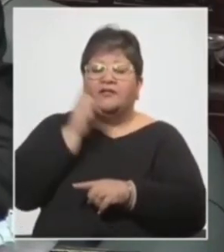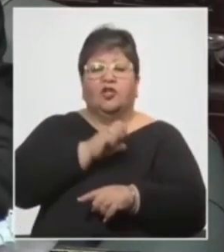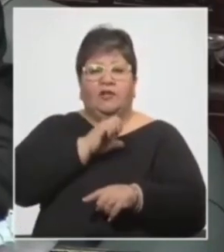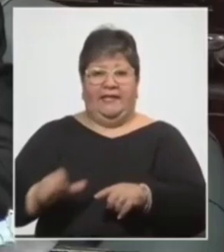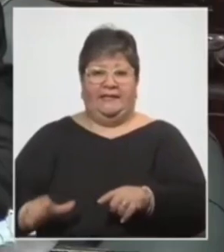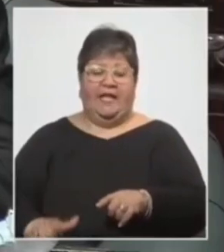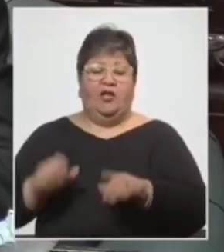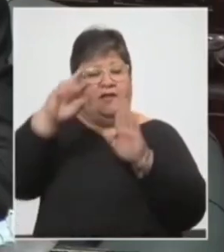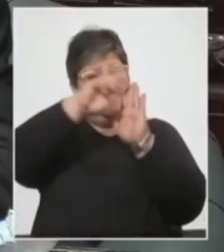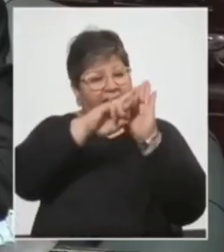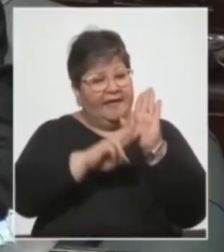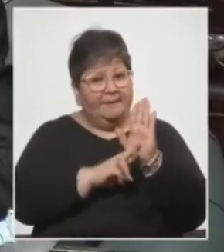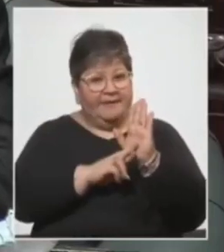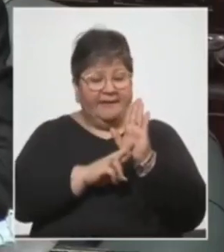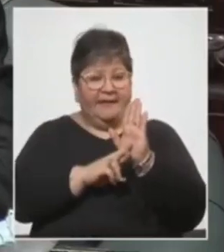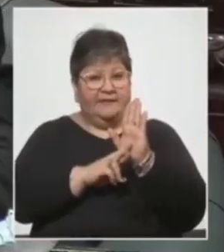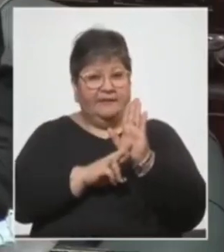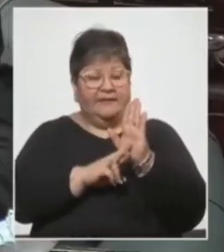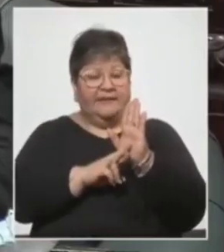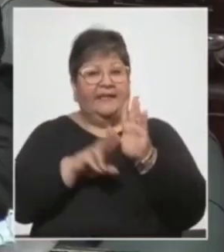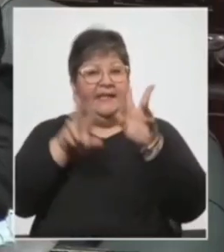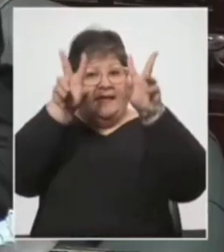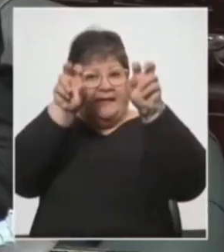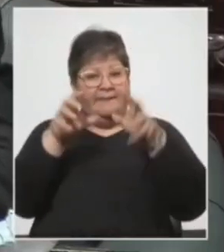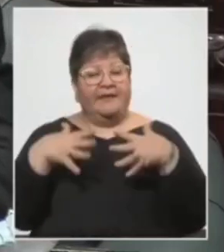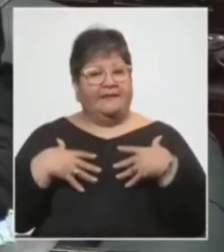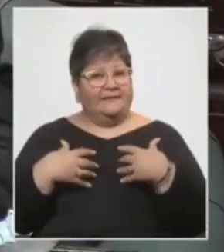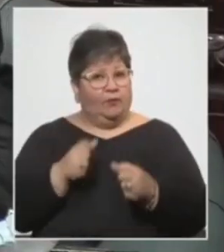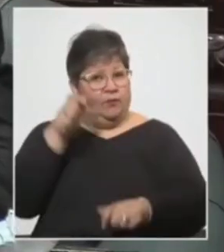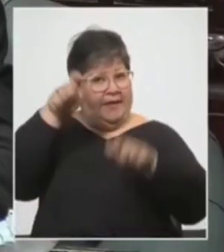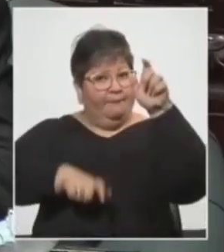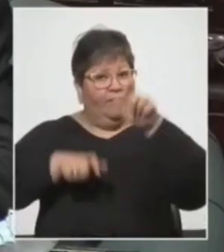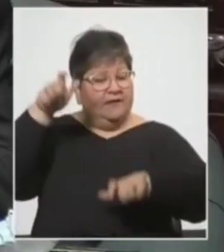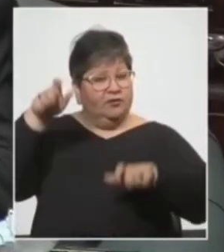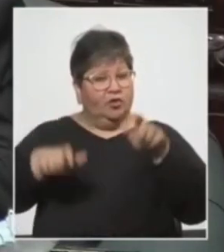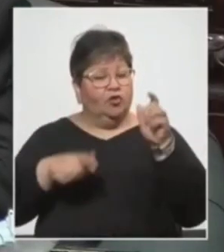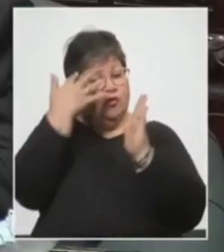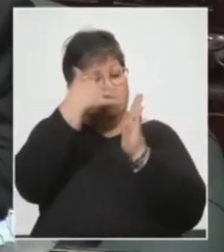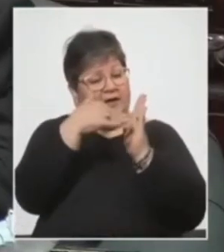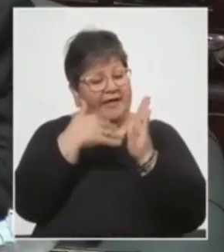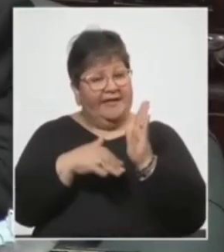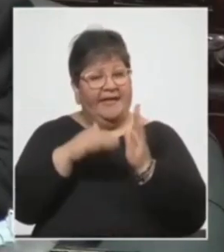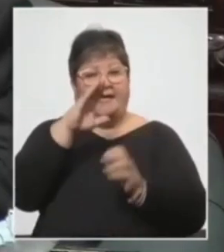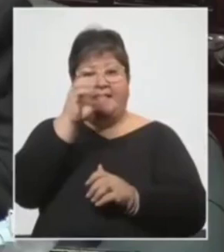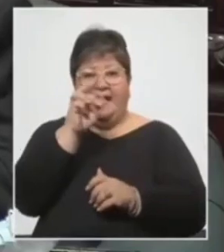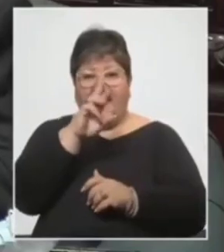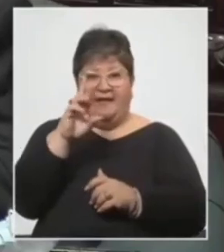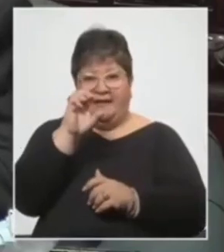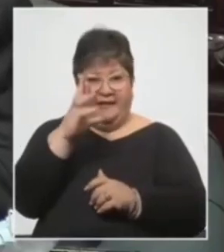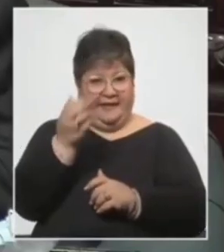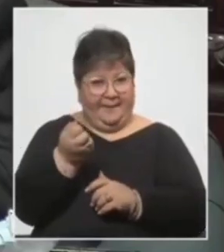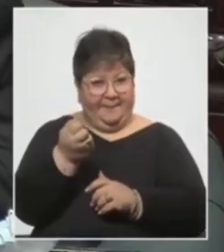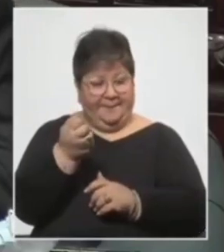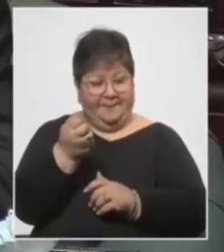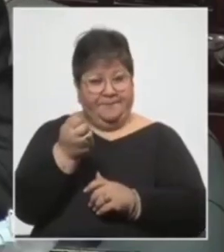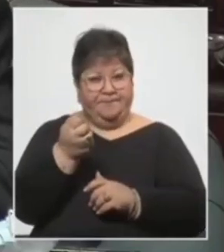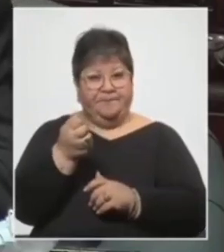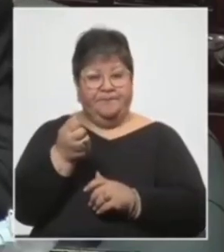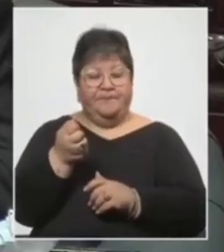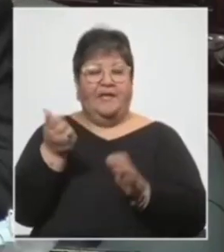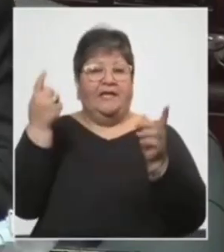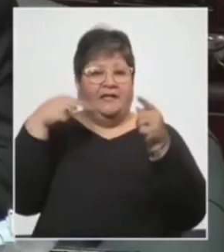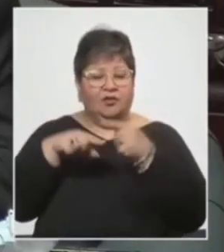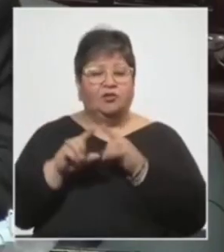de reglamentar en materia de salud de la población, como bien leía el señor Senador Carrera. Dejando en claro